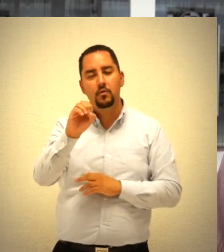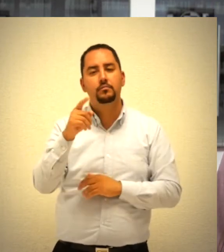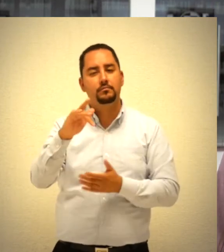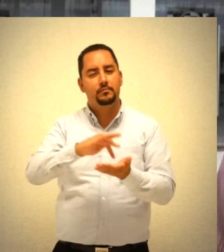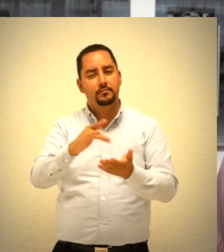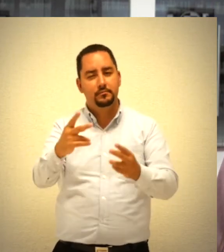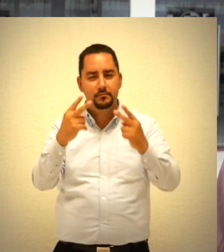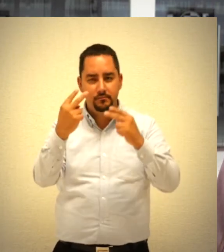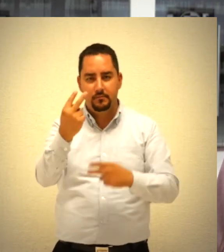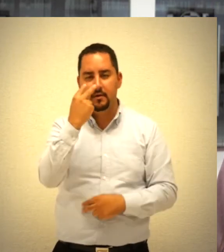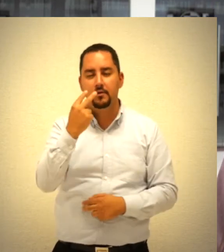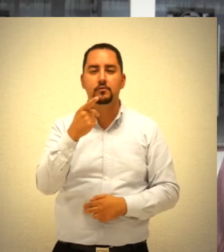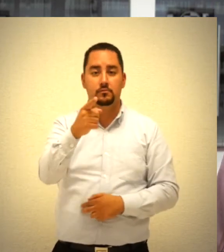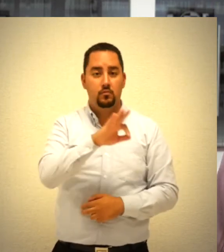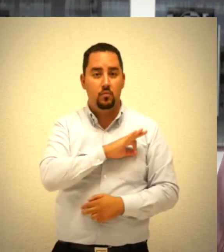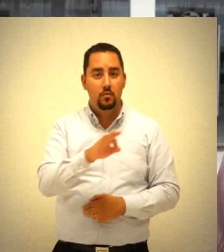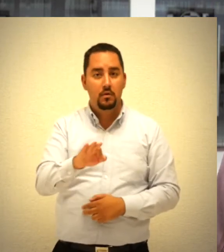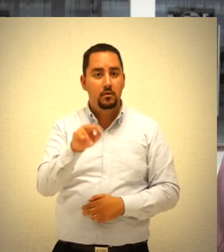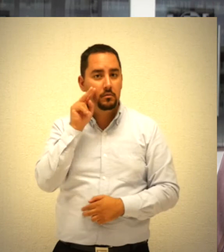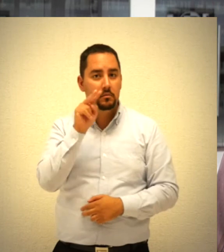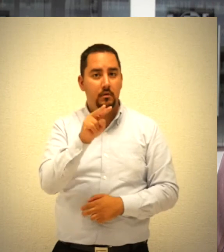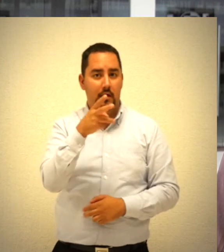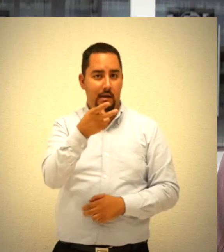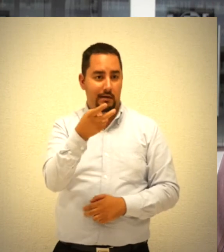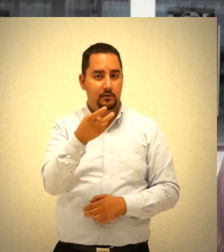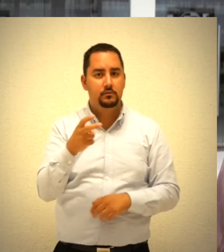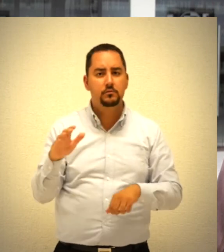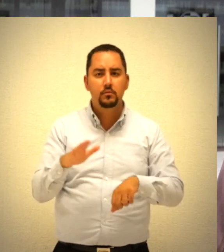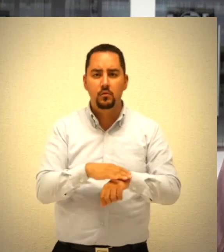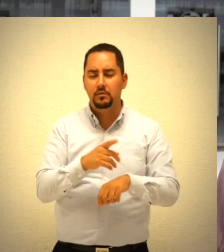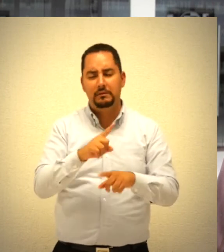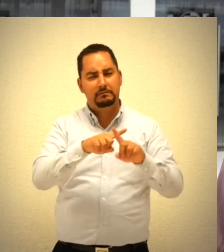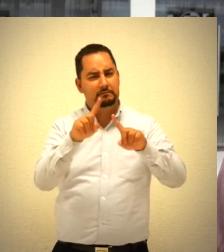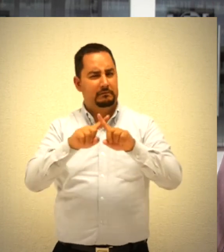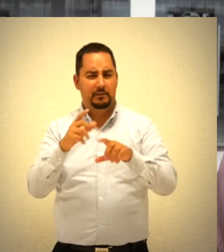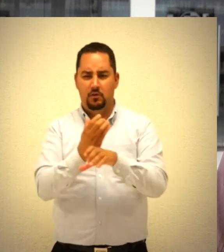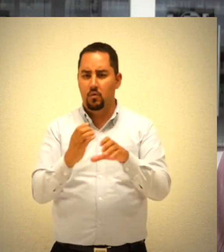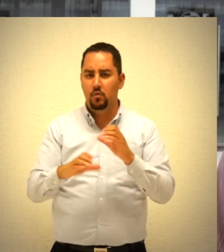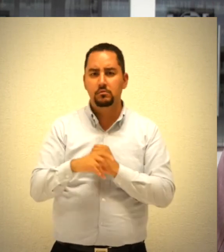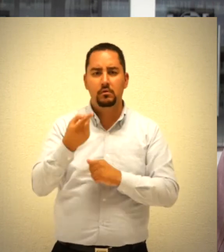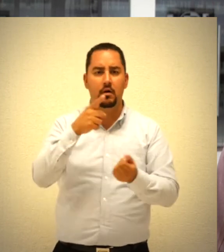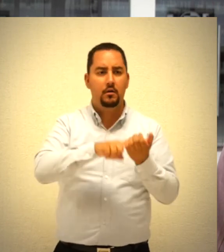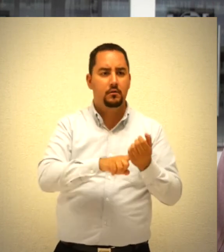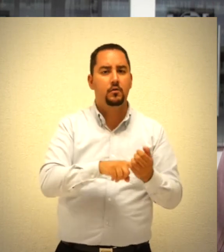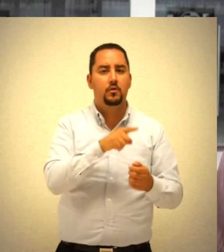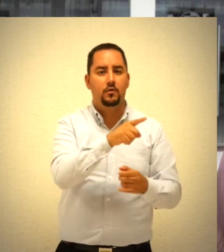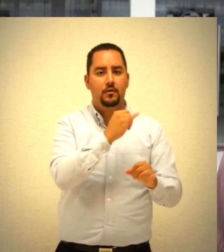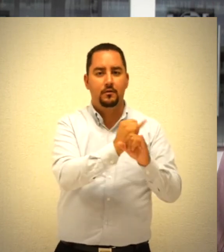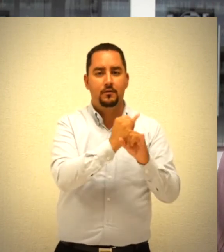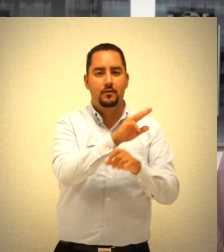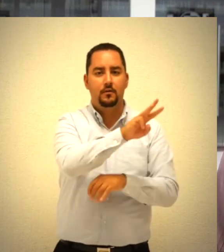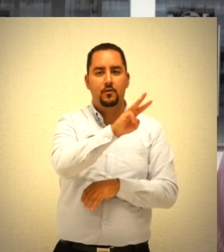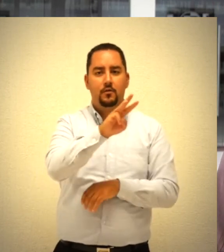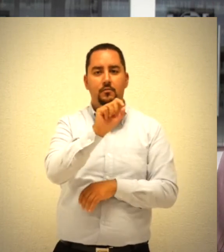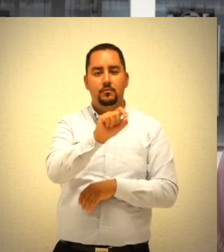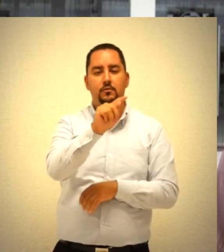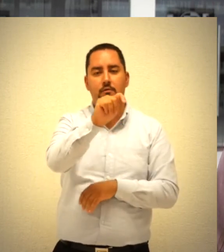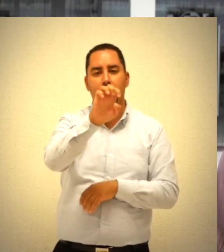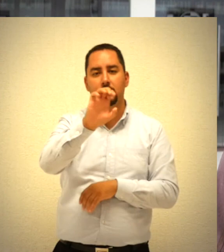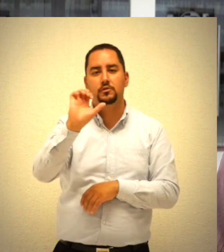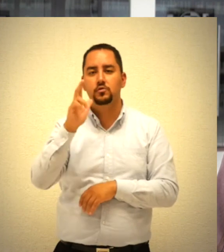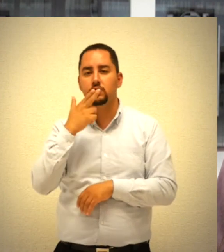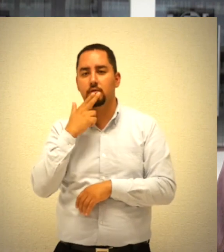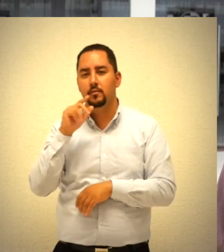acompañado. Les recuerdo que pueden consultar la presente sentencia como cualquier otro asunto en la página oficial www.techihuahua